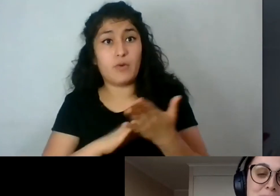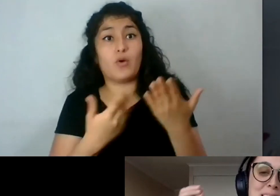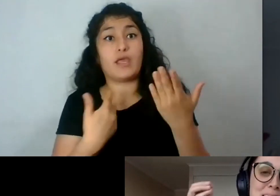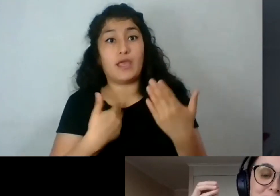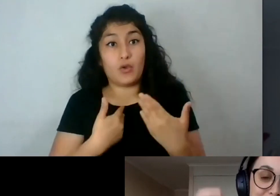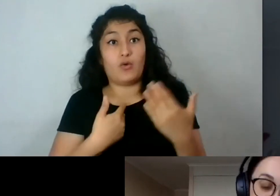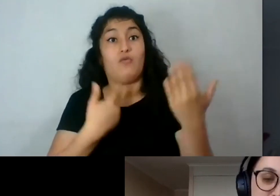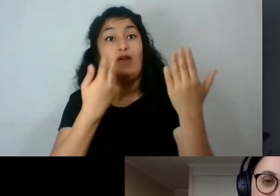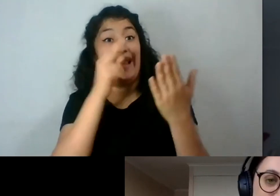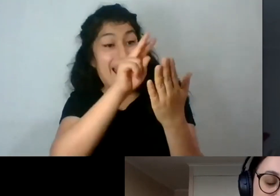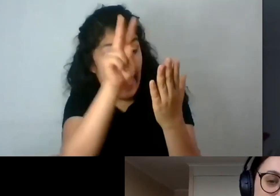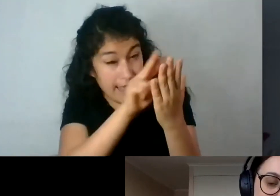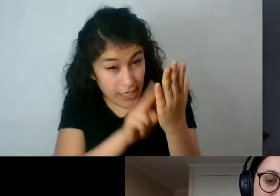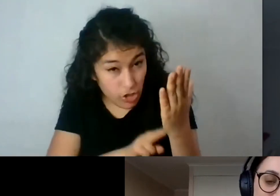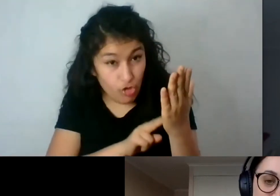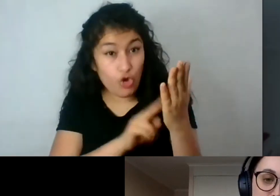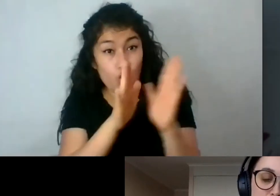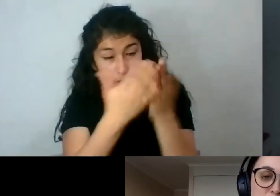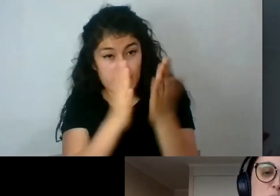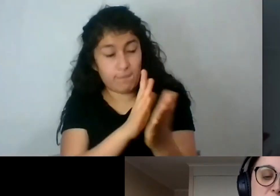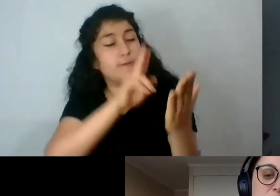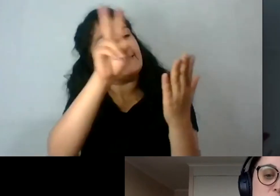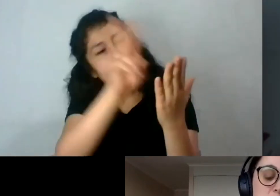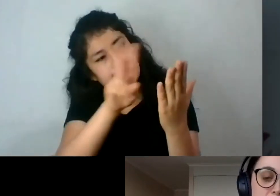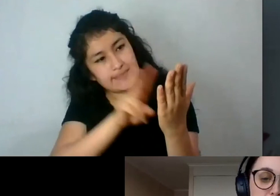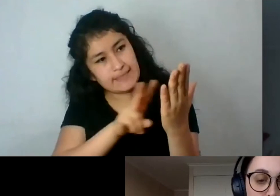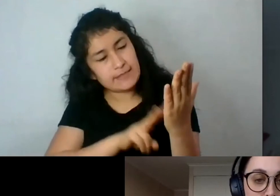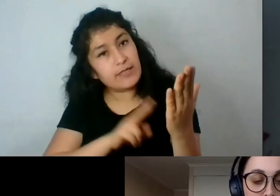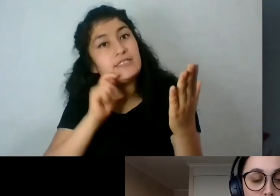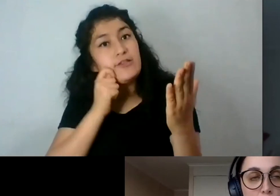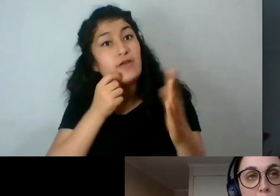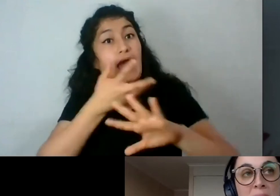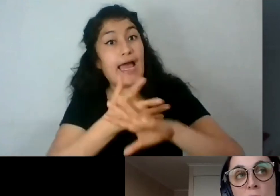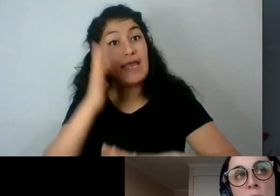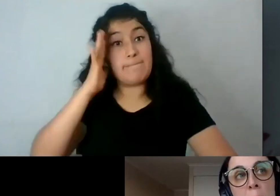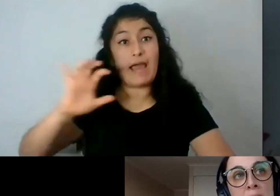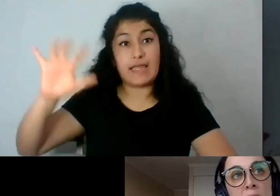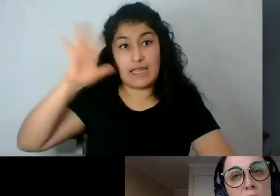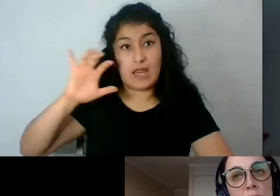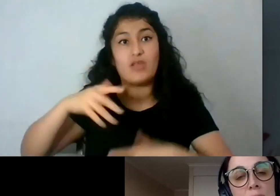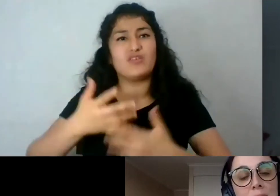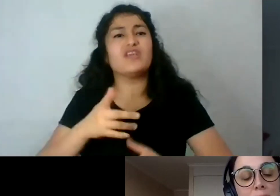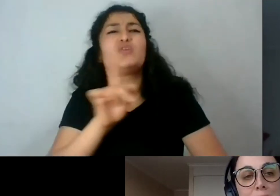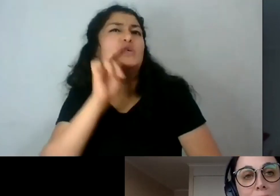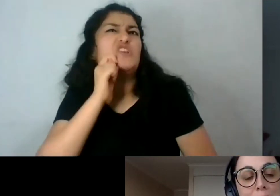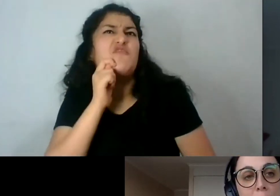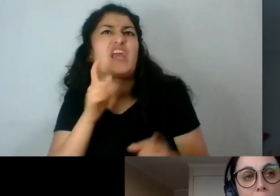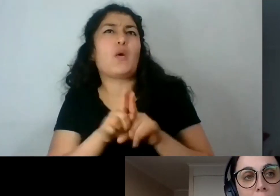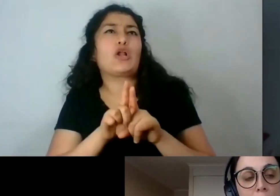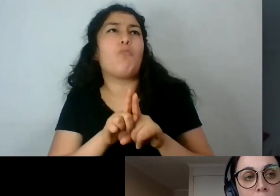que dentro de aquellos textos está operando este imaginario. Entonces, más que contaminar, yo diría que